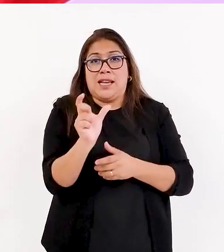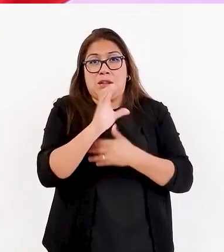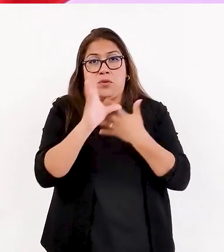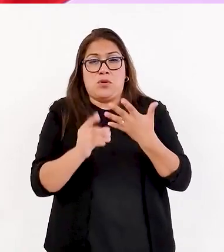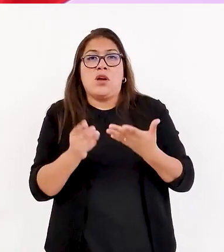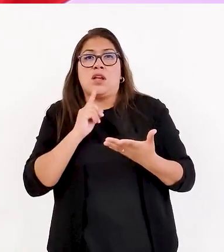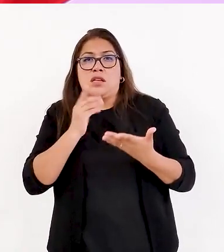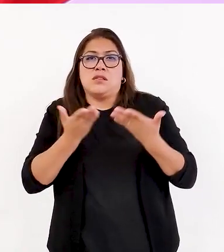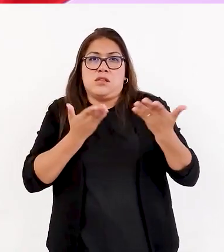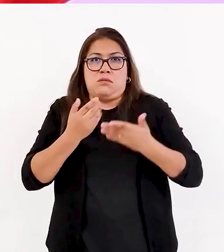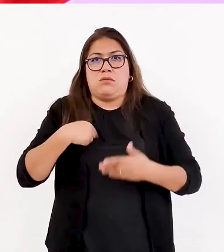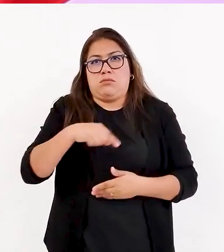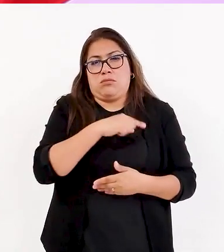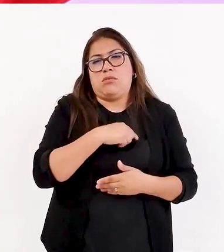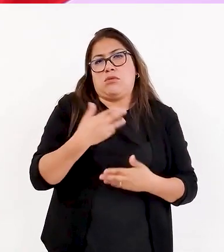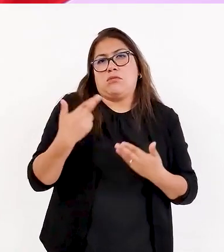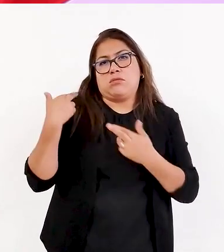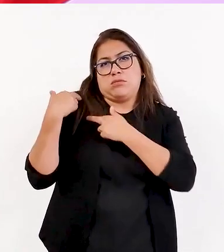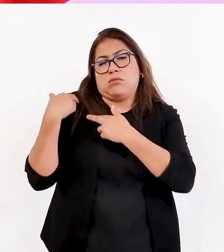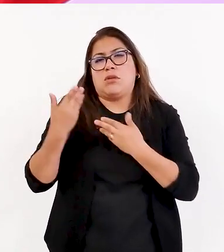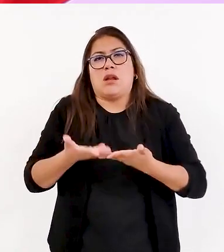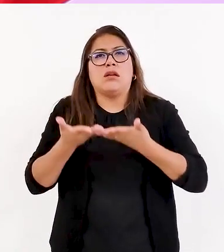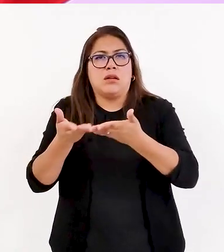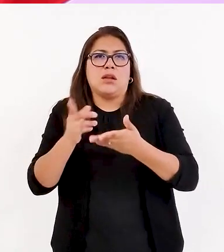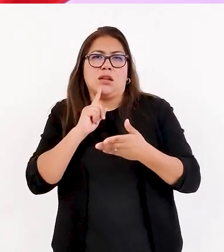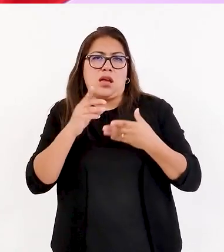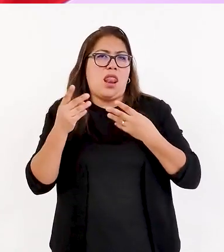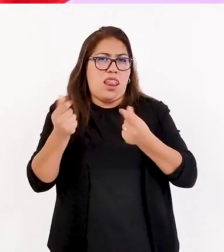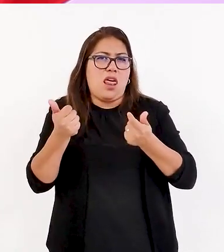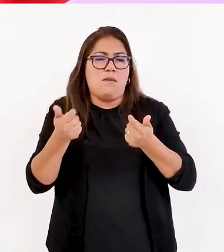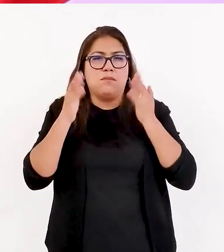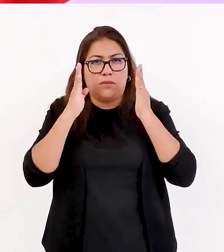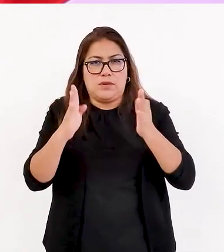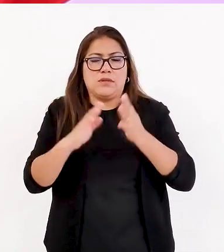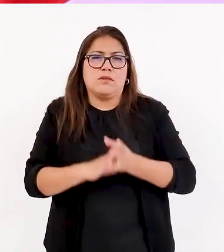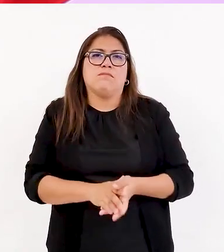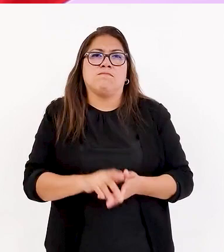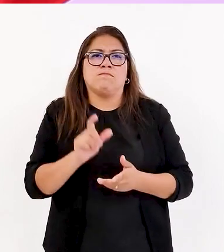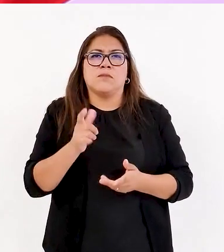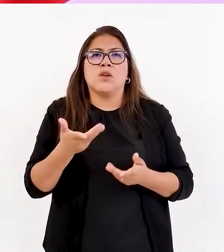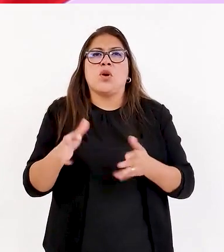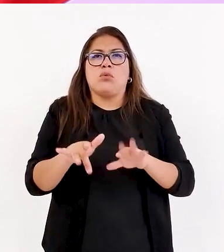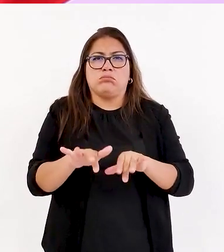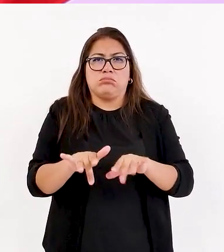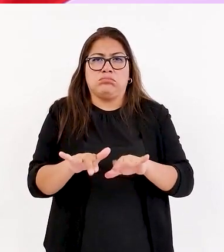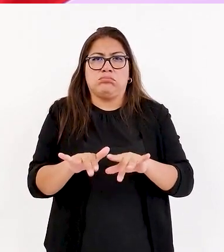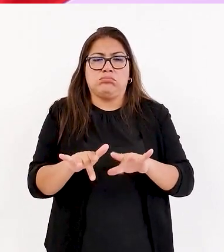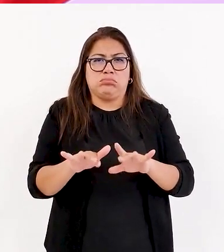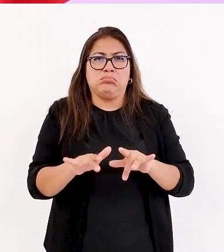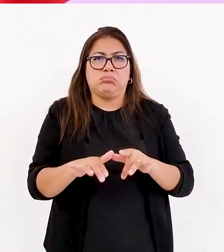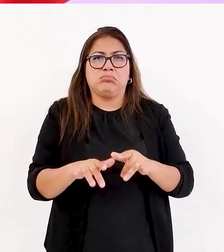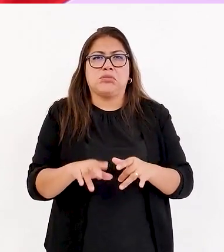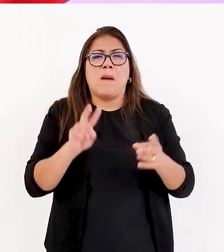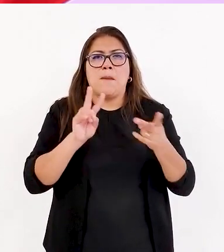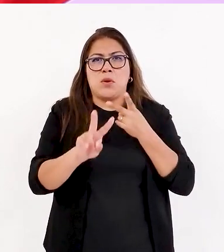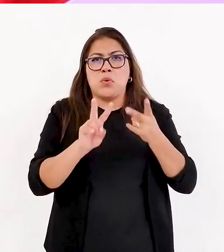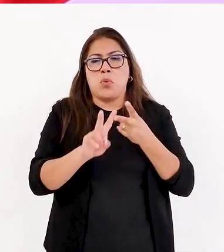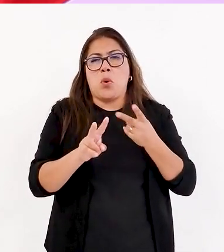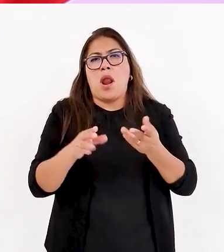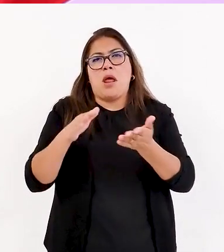inmediato, ¿no? Nosotros lo canalizamos con el área correspondiente y el carnet, de manera virtual, la tienes el mismo día.